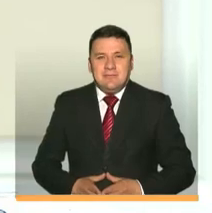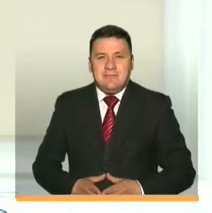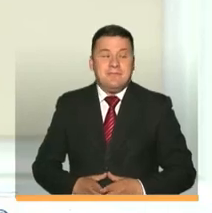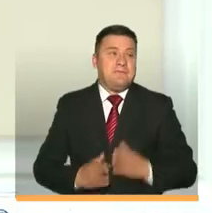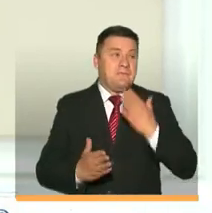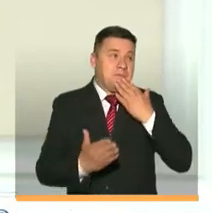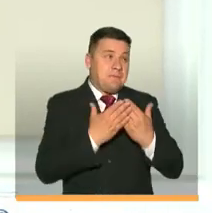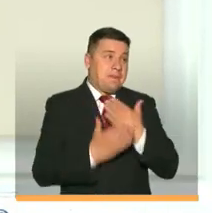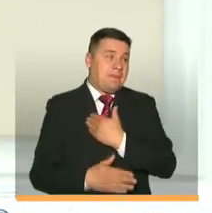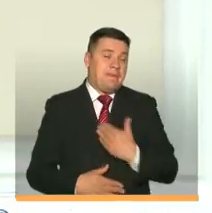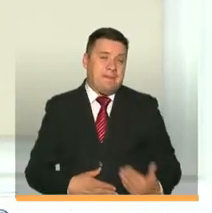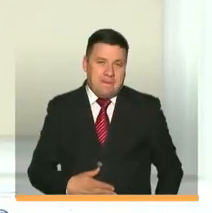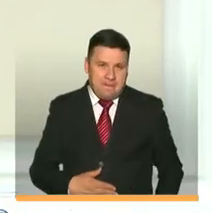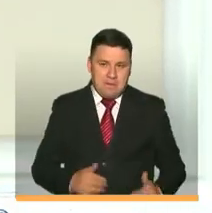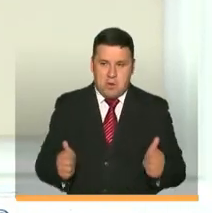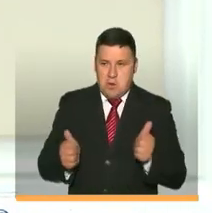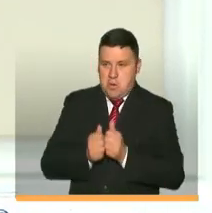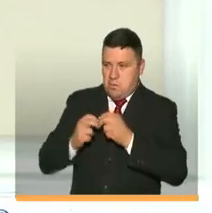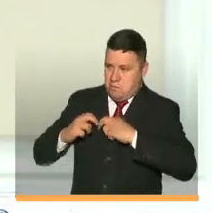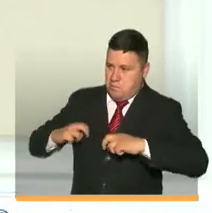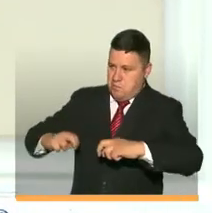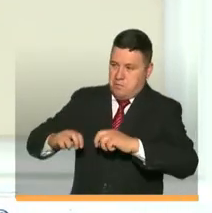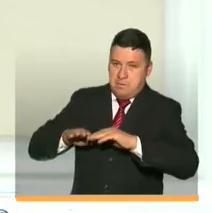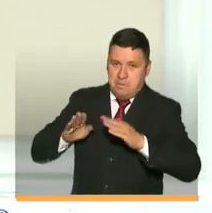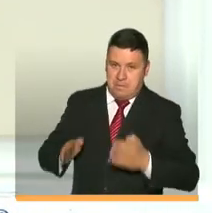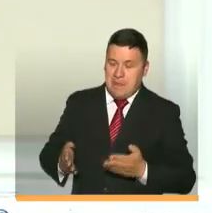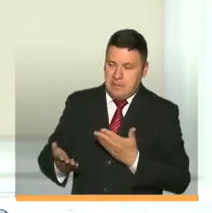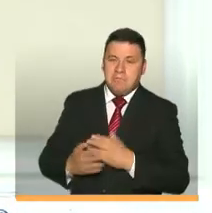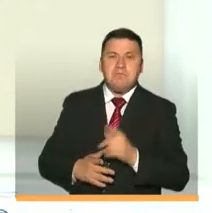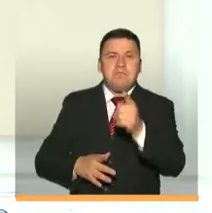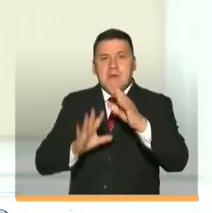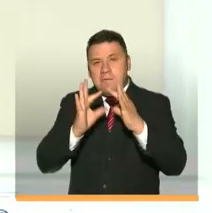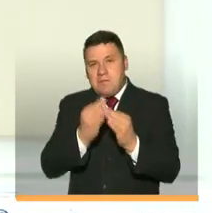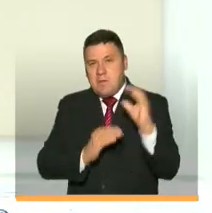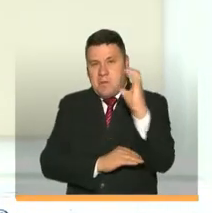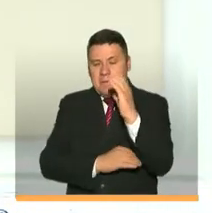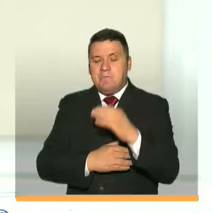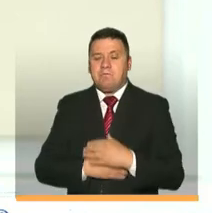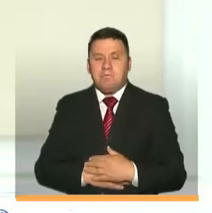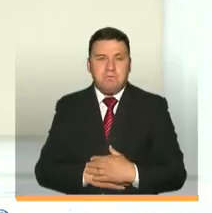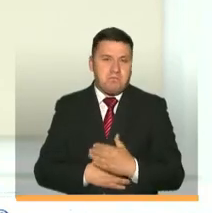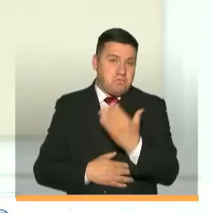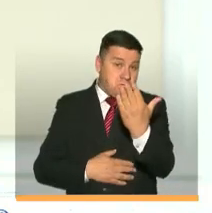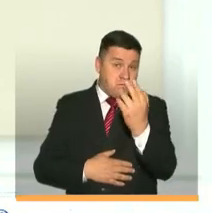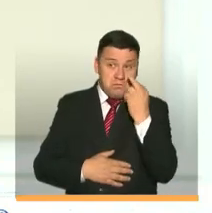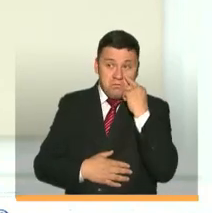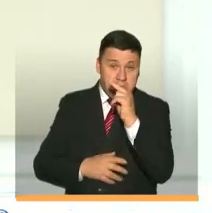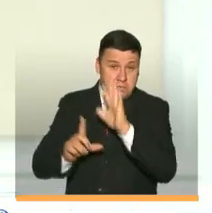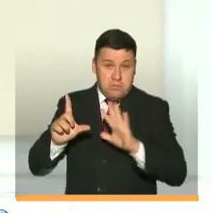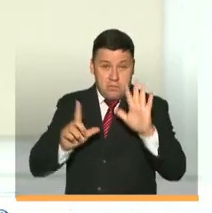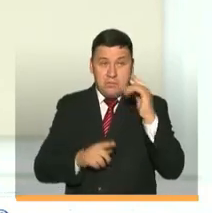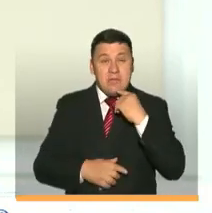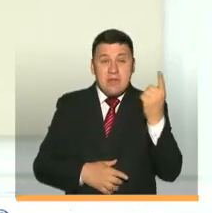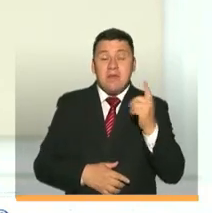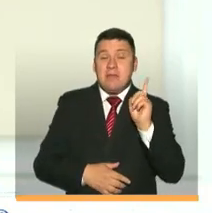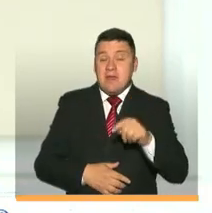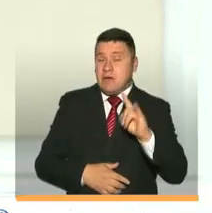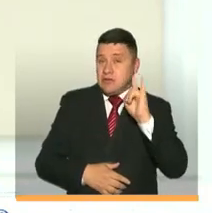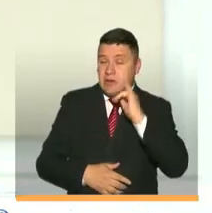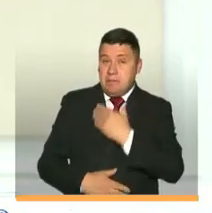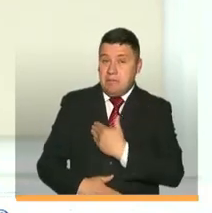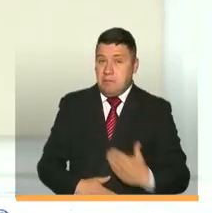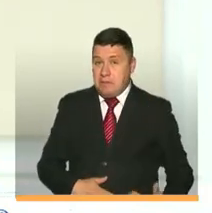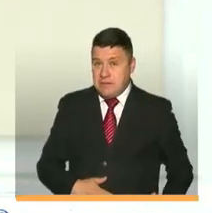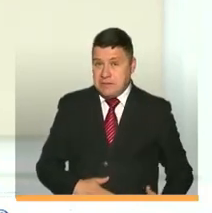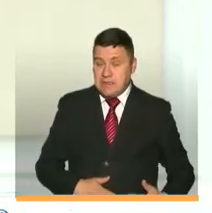Bueno, gracias, presidente, los compañeros que están hoy aquí en la mesa y sobre todo las familias colombianas. Ustedes pudieron ver y escuchar al señor presidente un trabajo